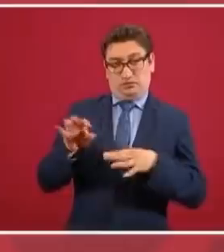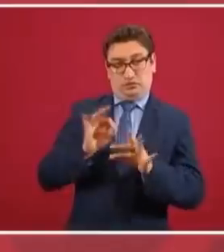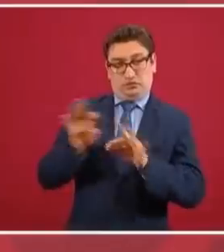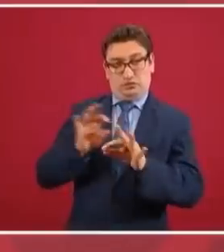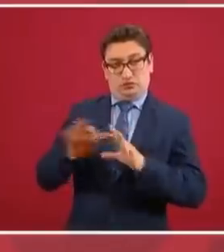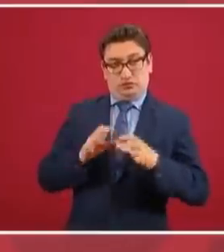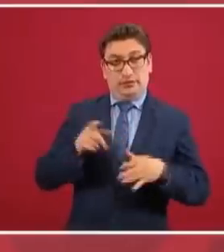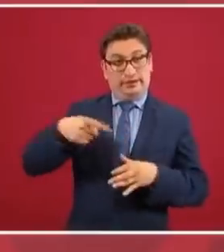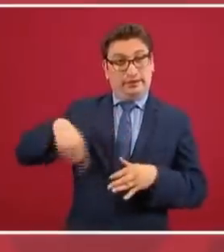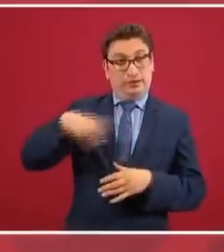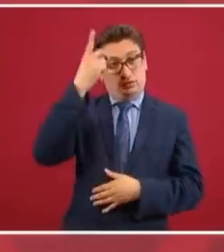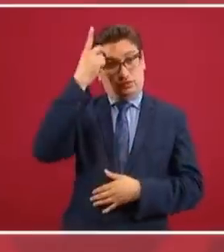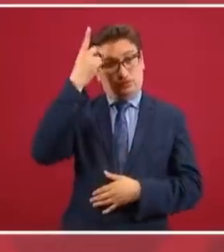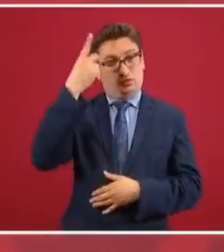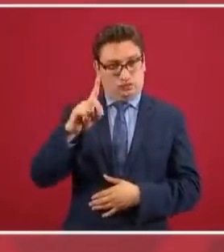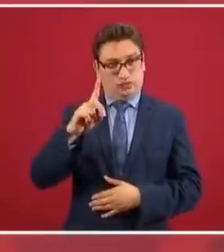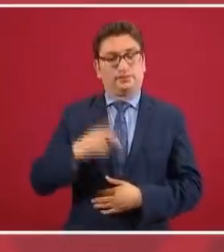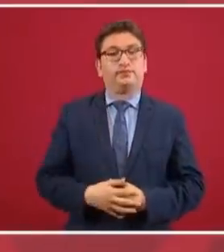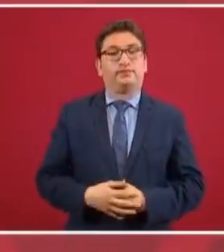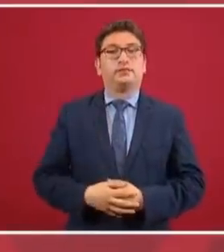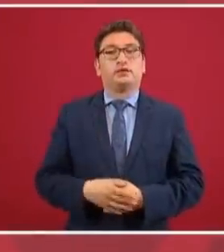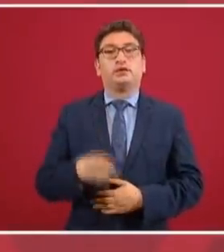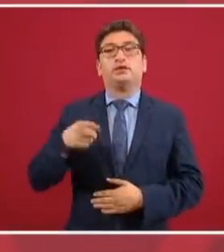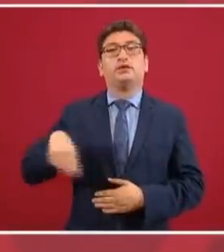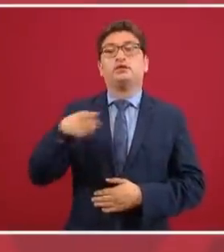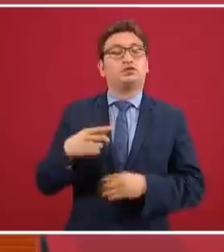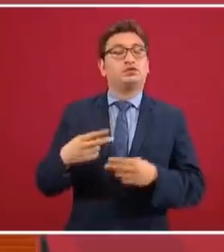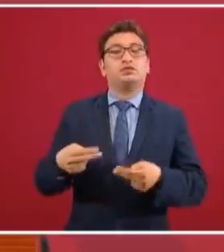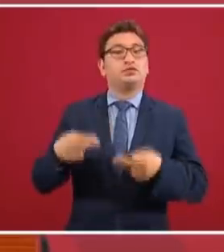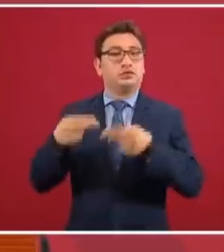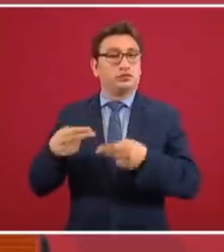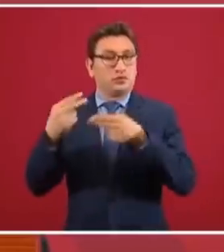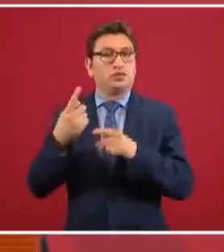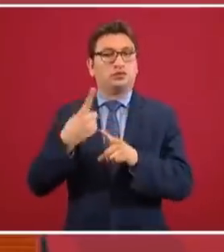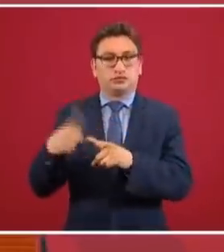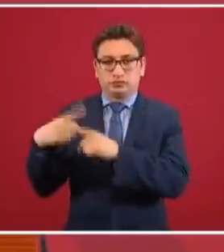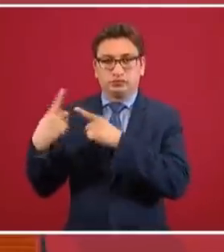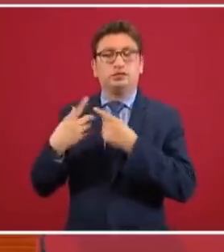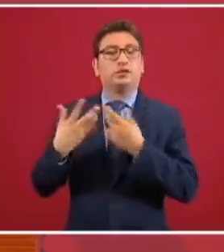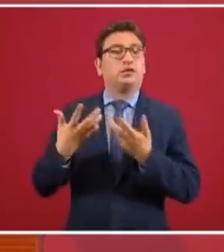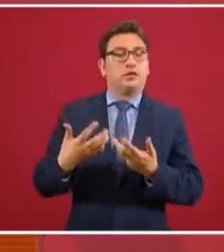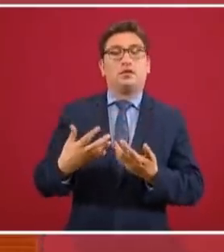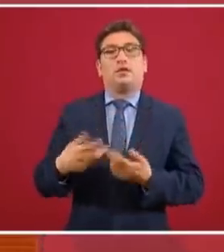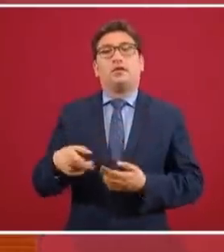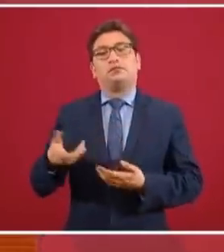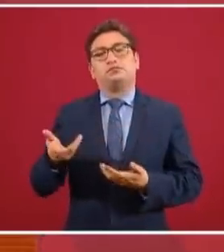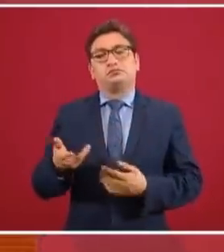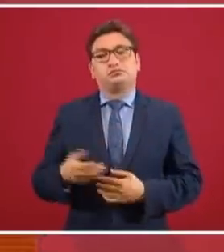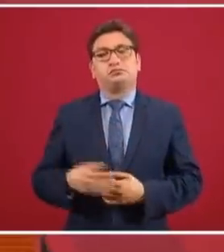de dueños de establecimientos comerciales